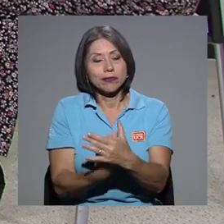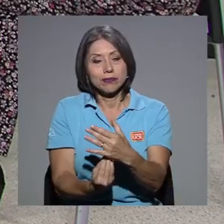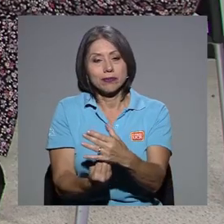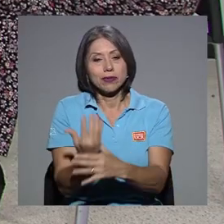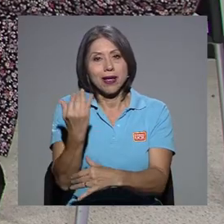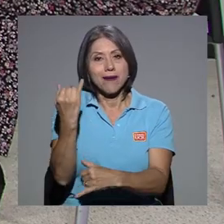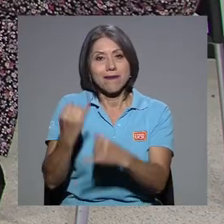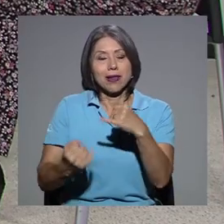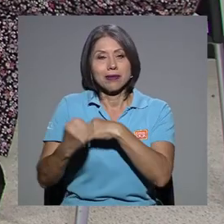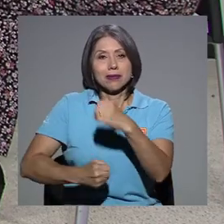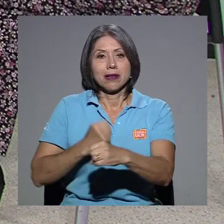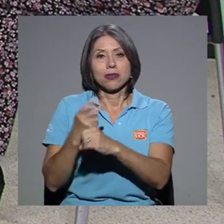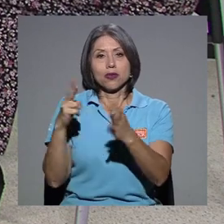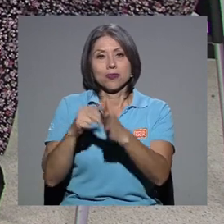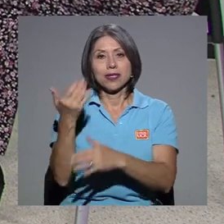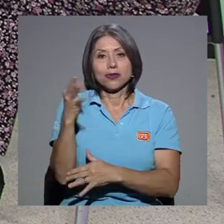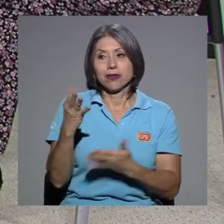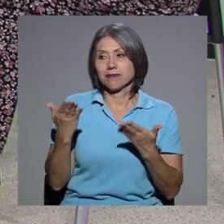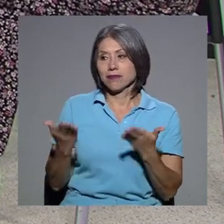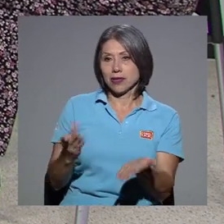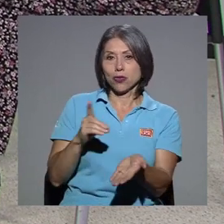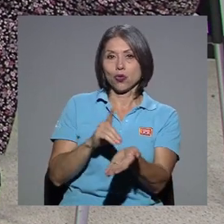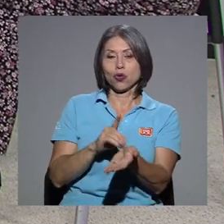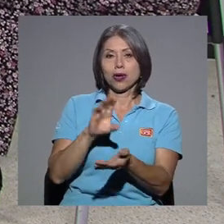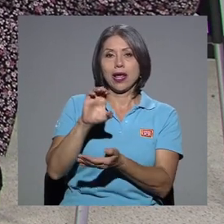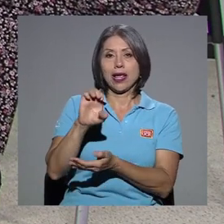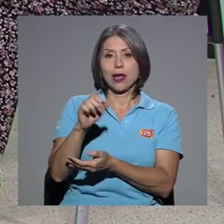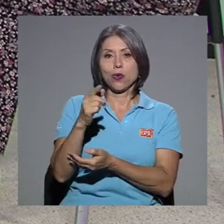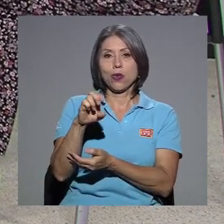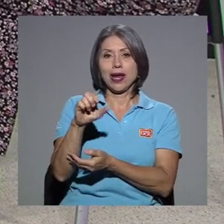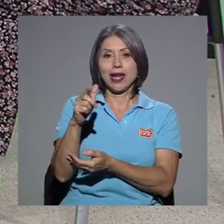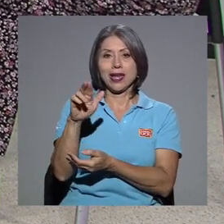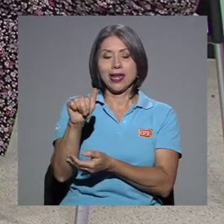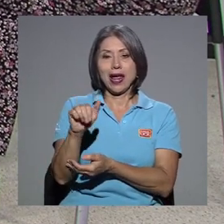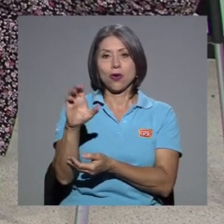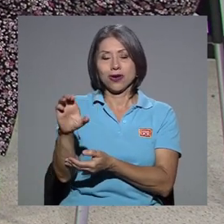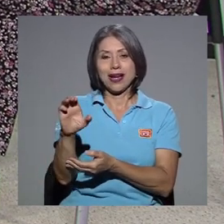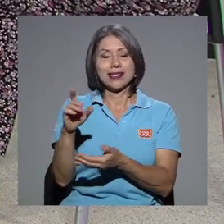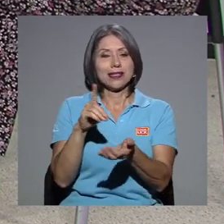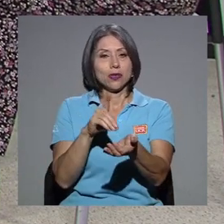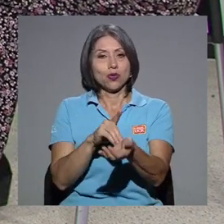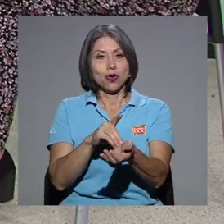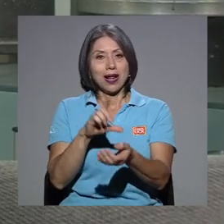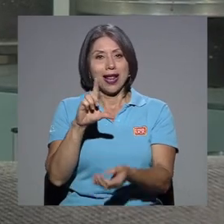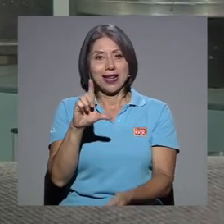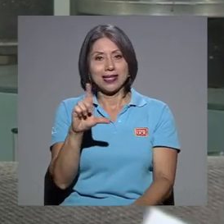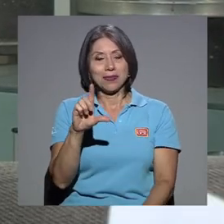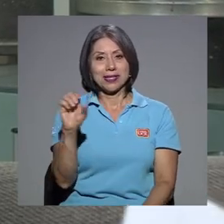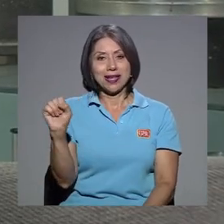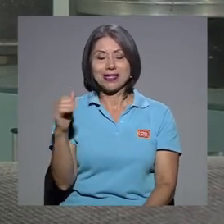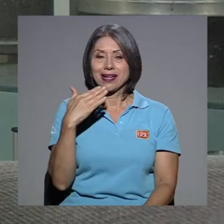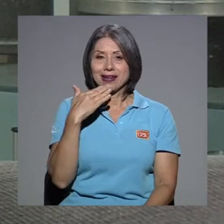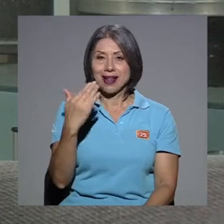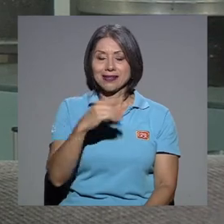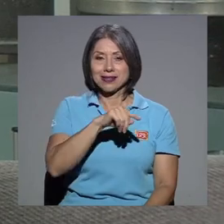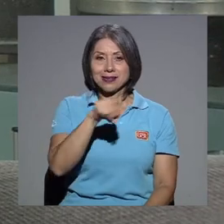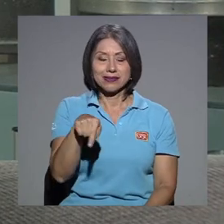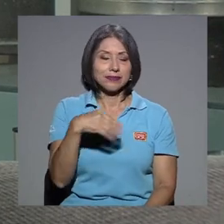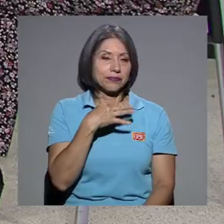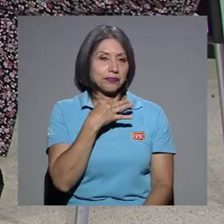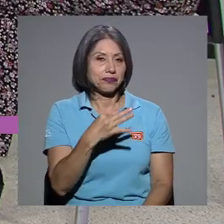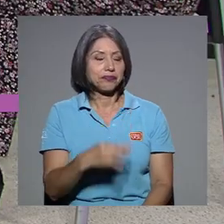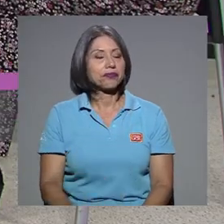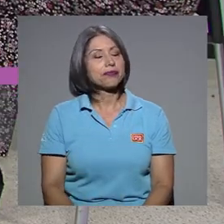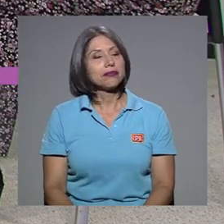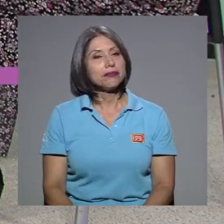surgió a finales del 2019. Nos acompañan la doctora Eugenia Corrales y la doctora Lisbeth Salazar. Gracias por estar con nosotros. Mucho gusto.